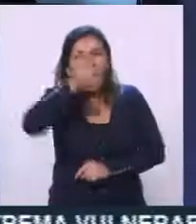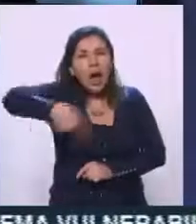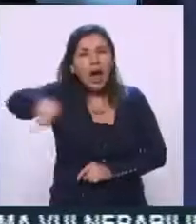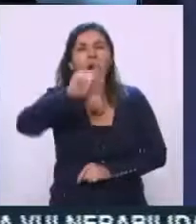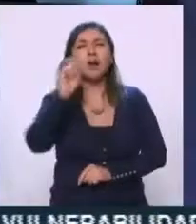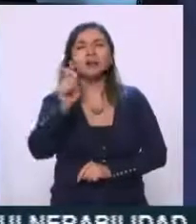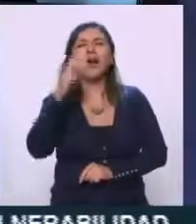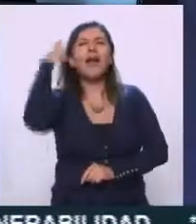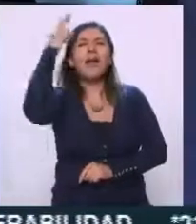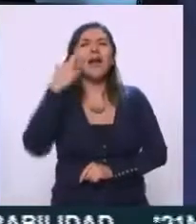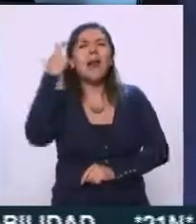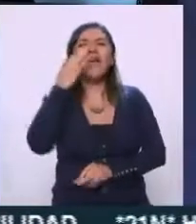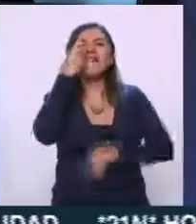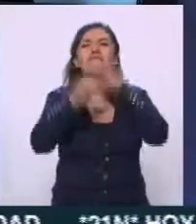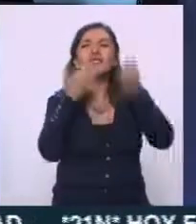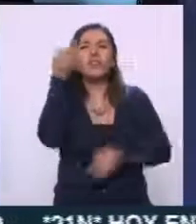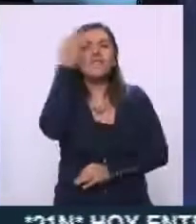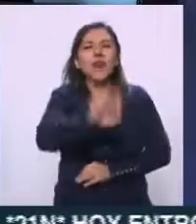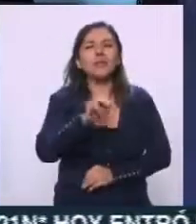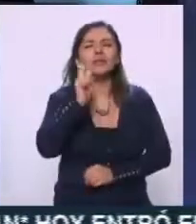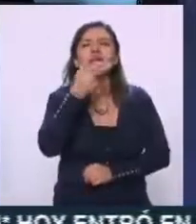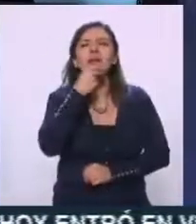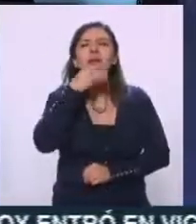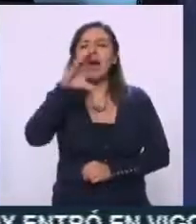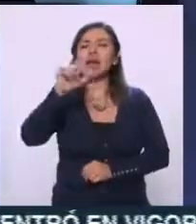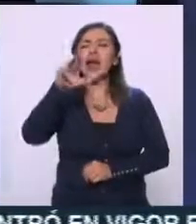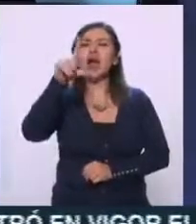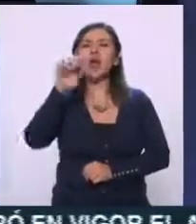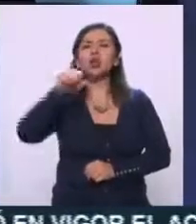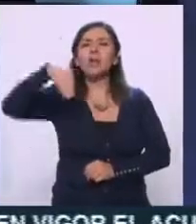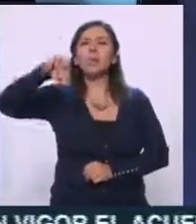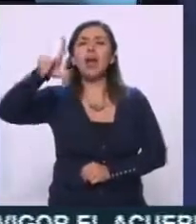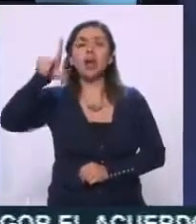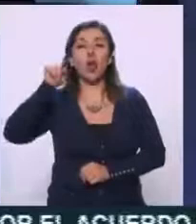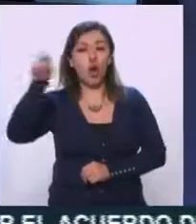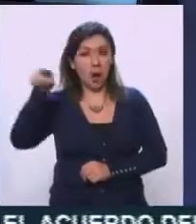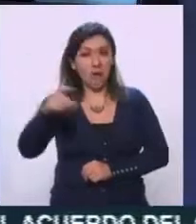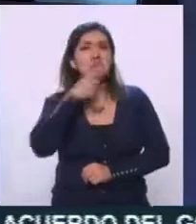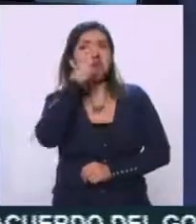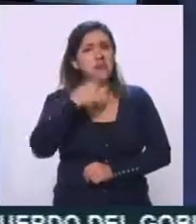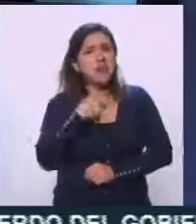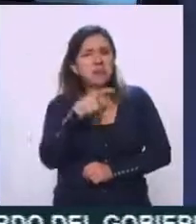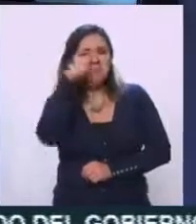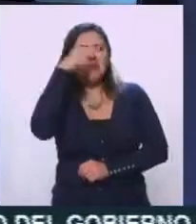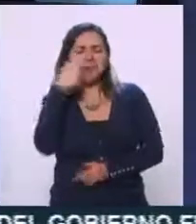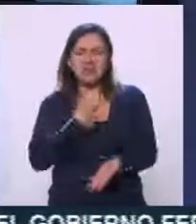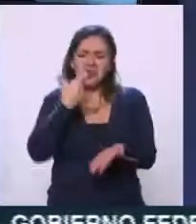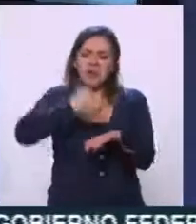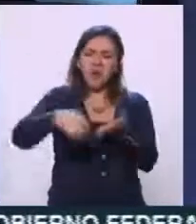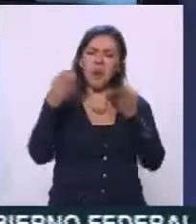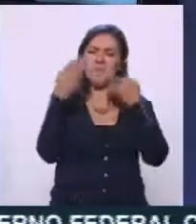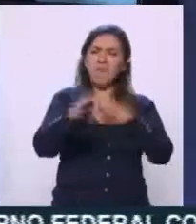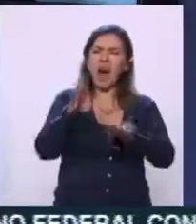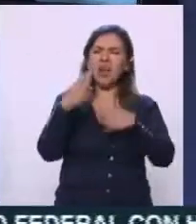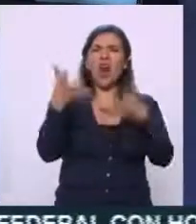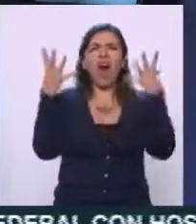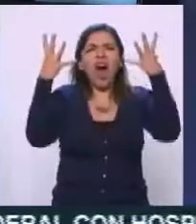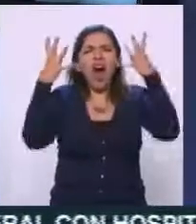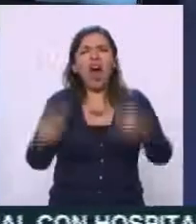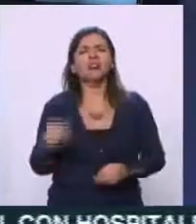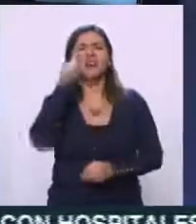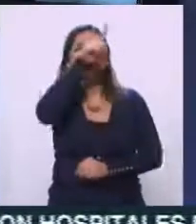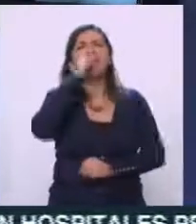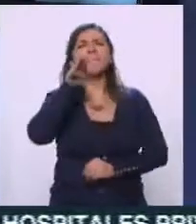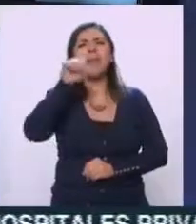rey de las fake news de México, que se llama Carlos Merlo, que él presume comprar bancos de miles de cuentas de bots en Bangladesh,